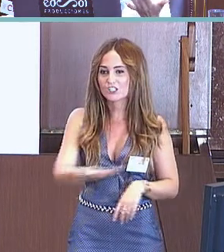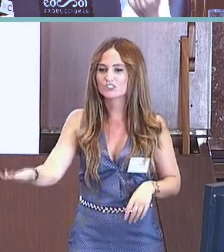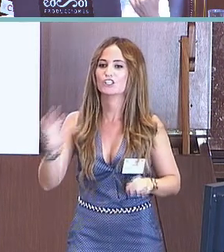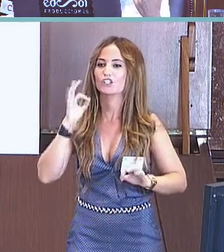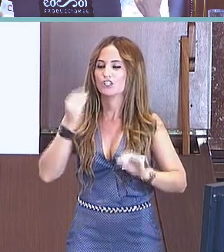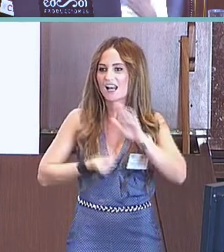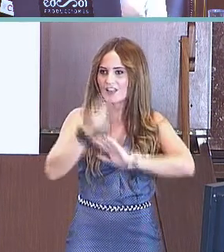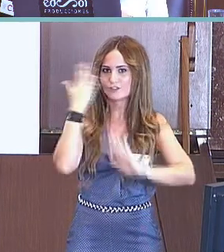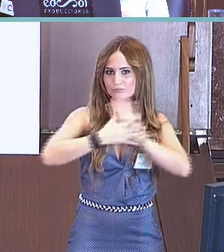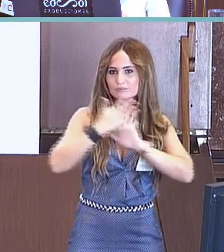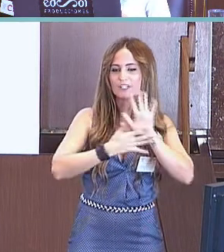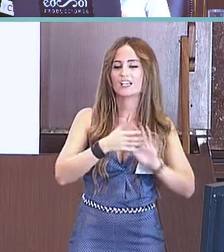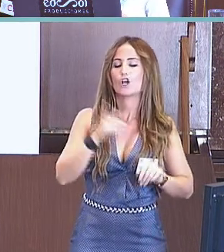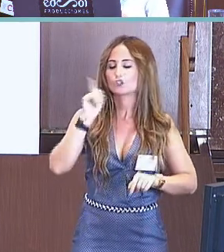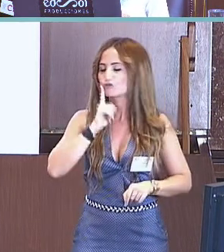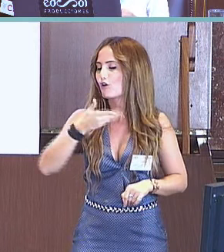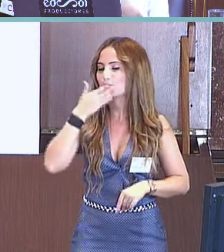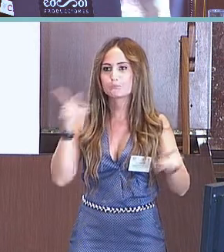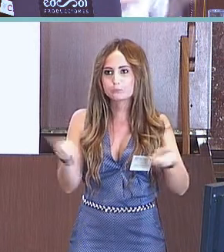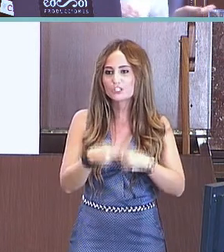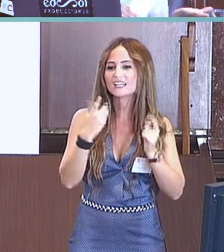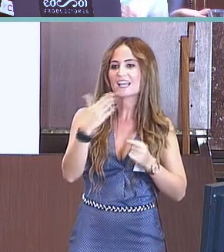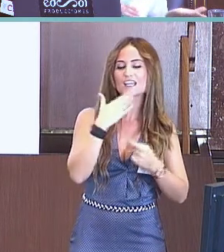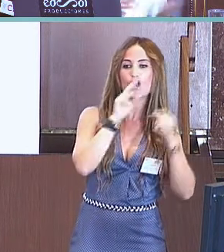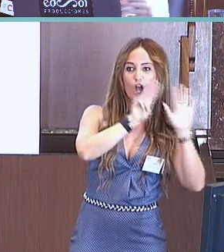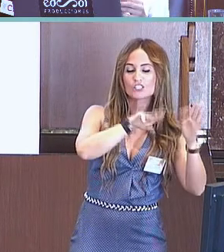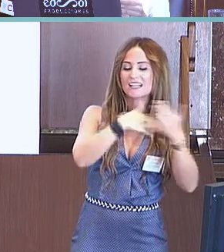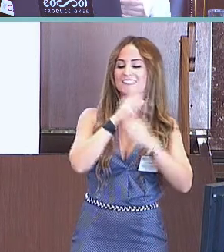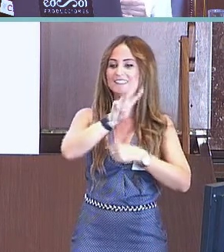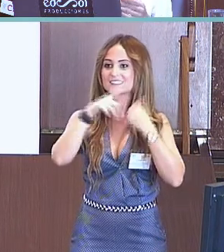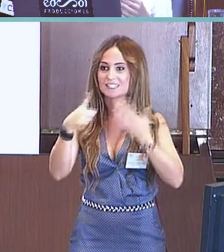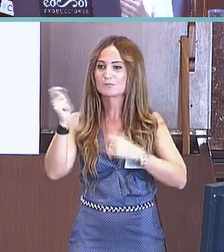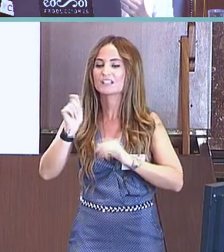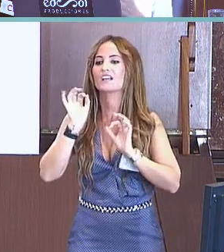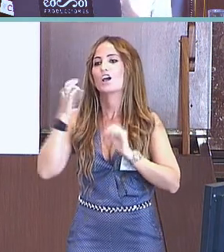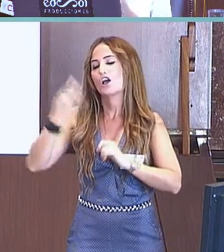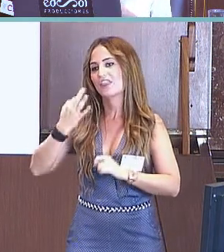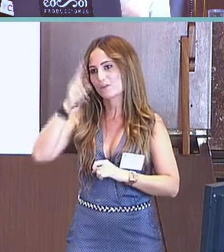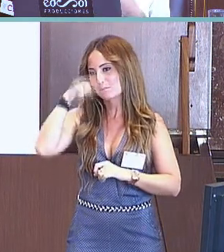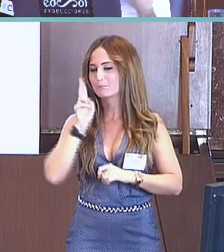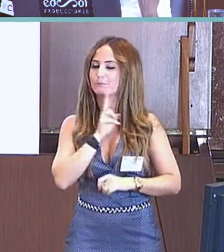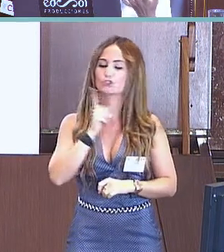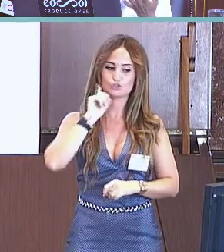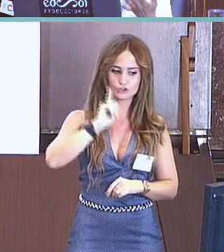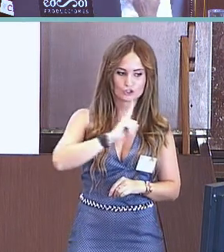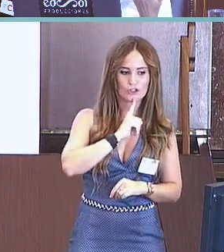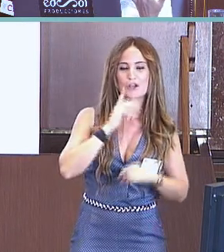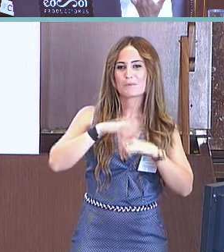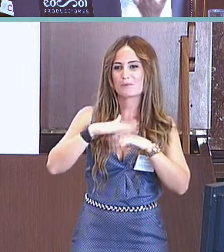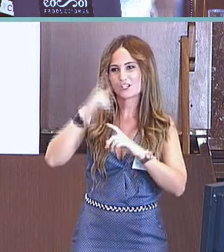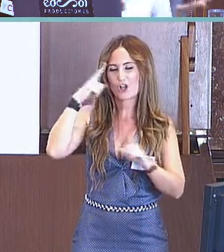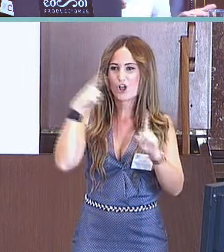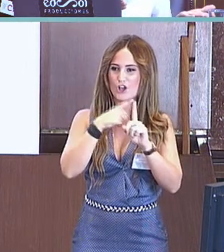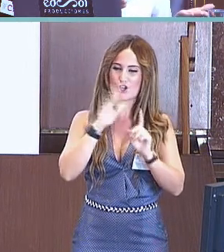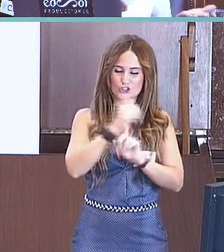olviden de nuevo que precisamos a niños y niñas asignantes de 8 a 36 meses de edad para conseguir la variación y